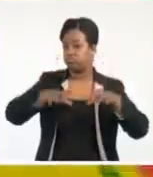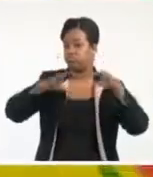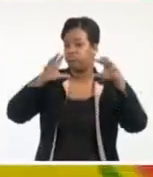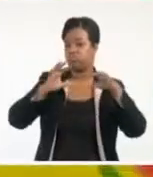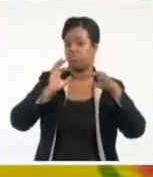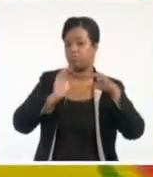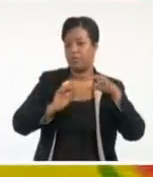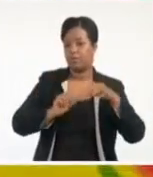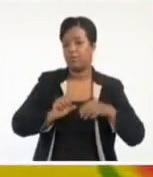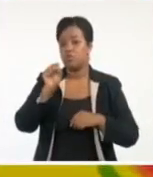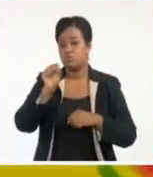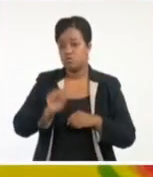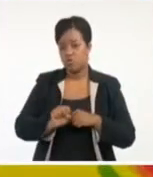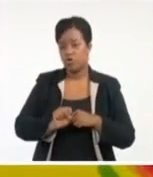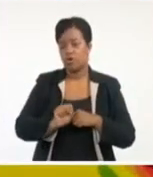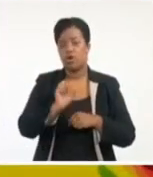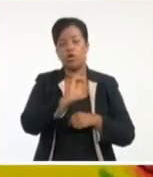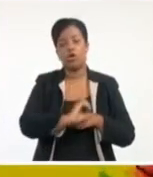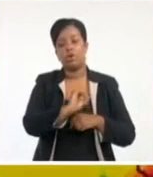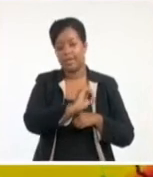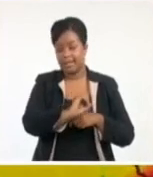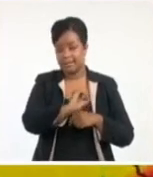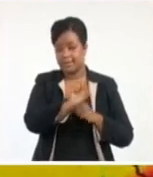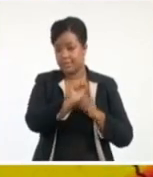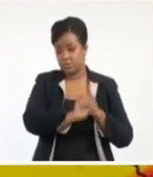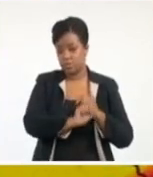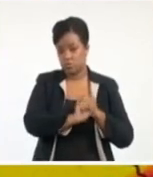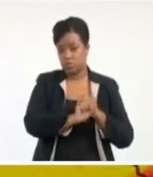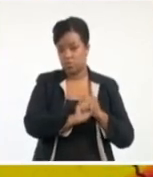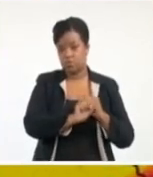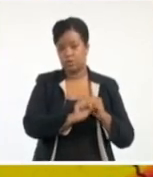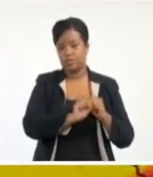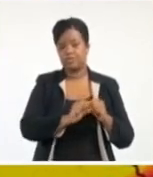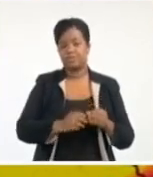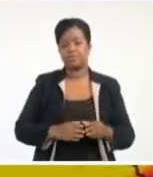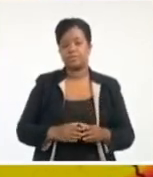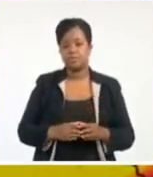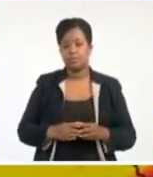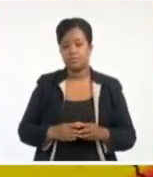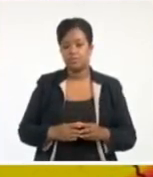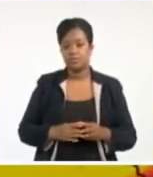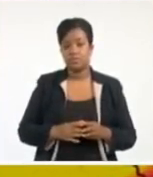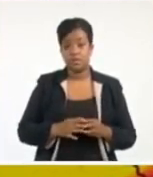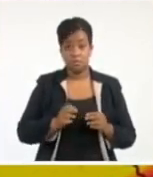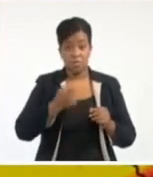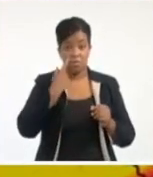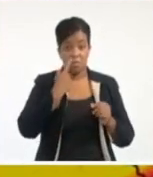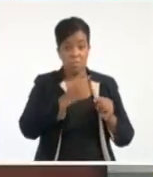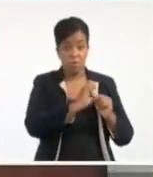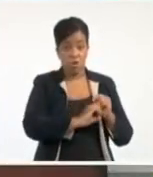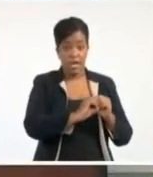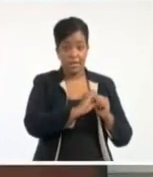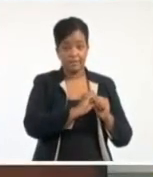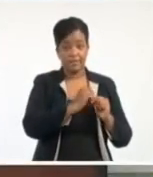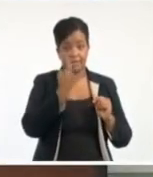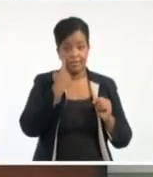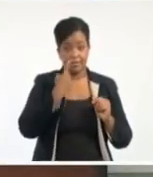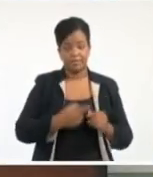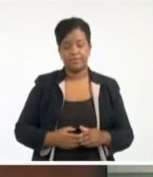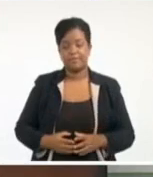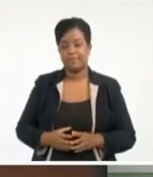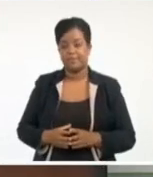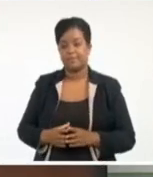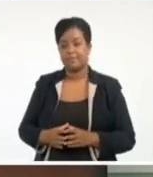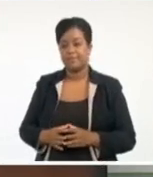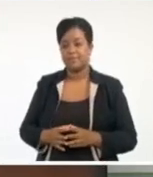oriente del país y también en el Golfo de Guacanayabo, en toda esta área, pero bueno, en tierra, aquí. Y cuando vamos a ver el